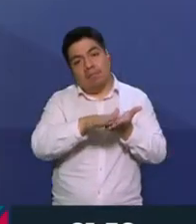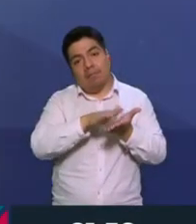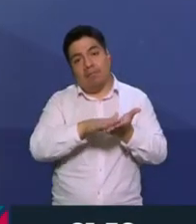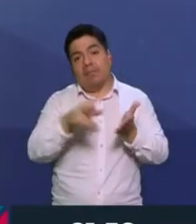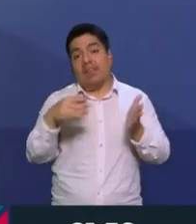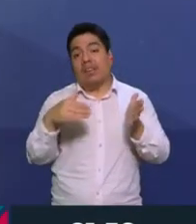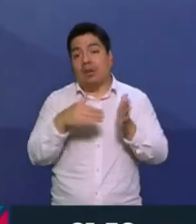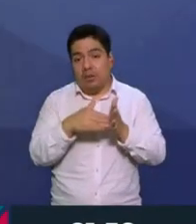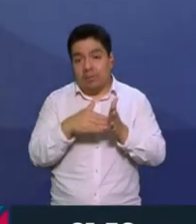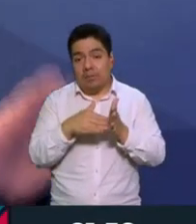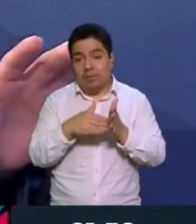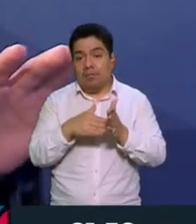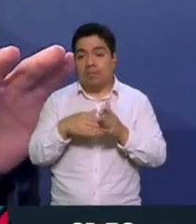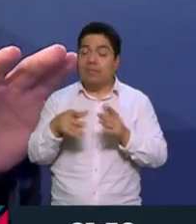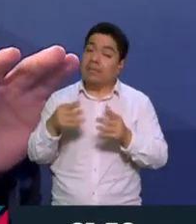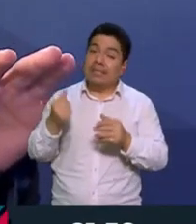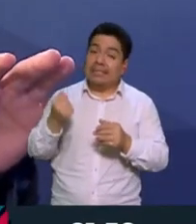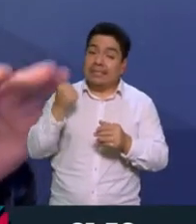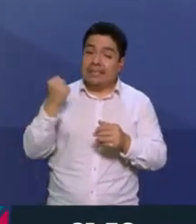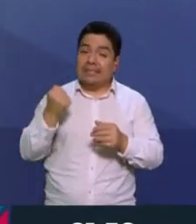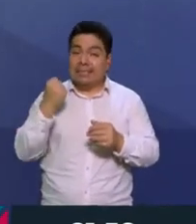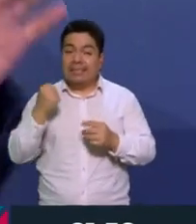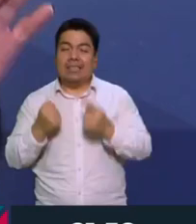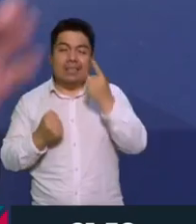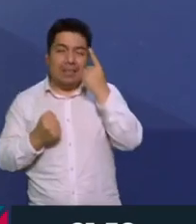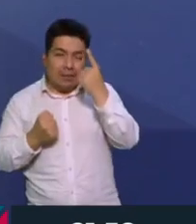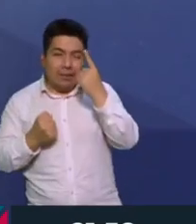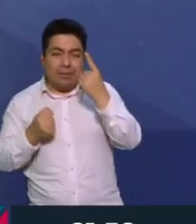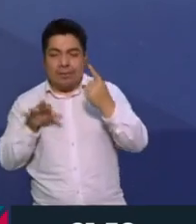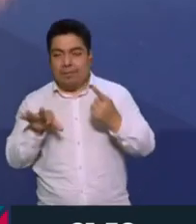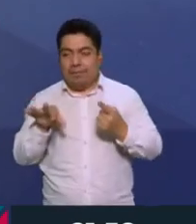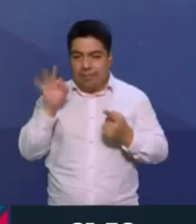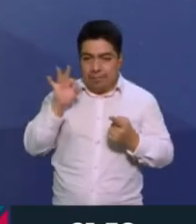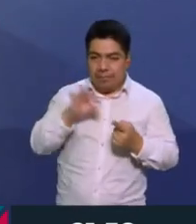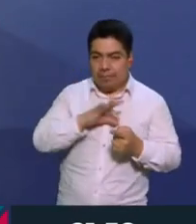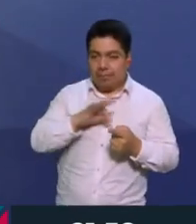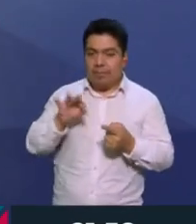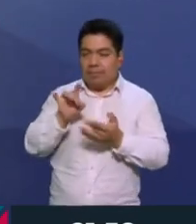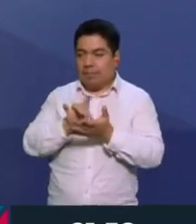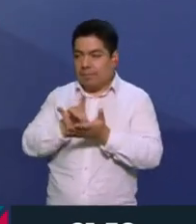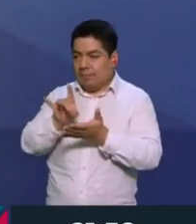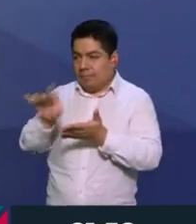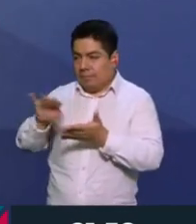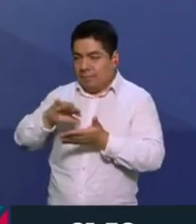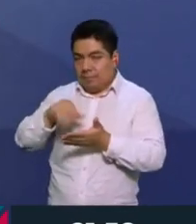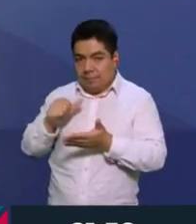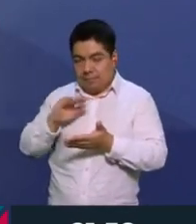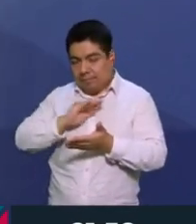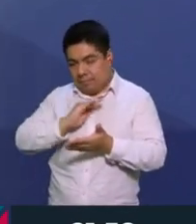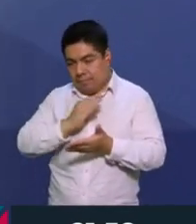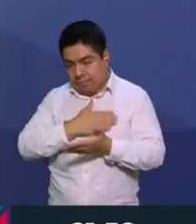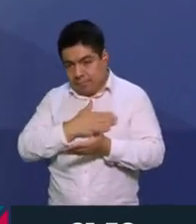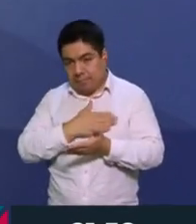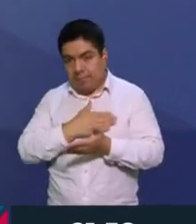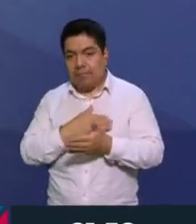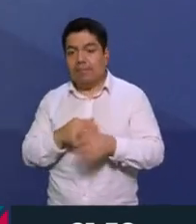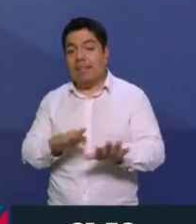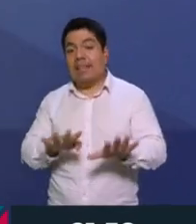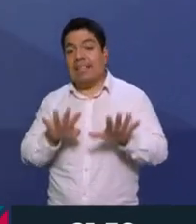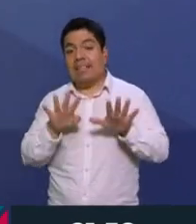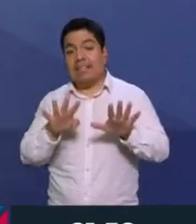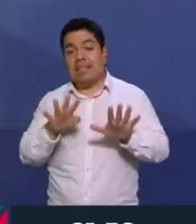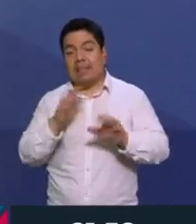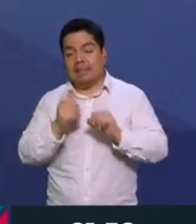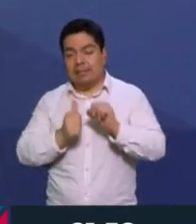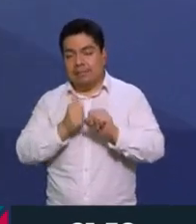dos mil ejemplares y por suerte encontramos allí un ejemplar que podíamos mandar para que se fuera a España y va a estar 19 años